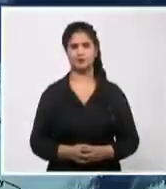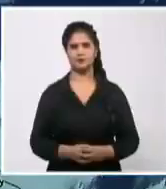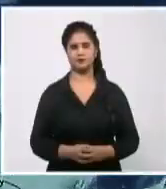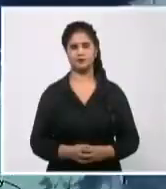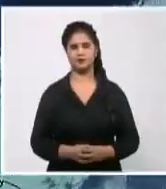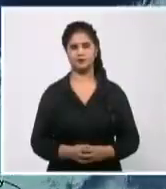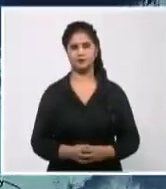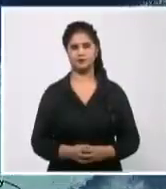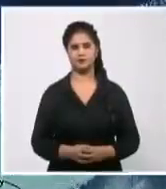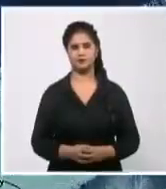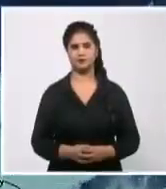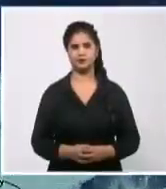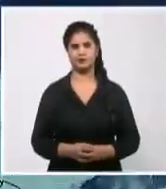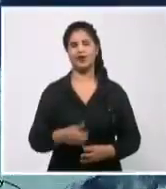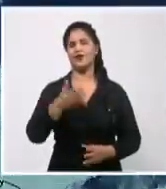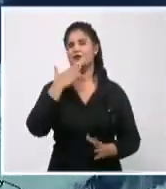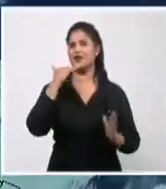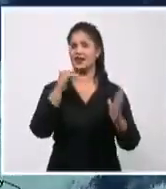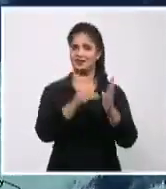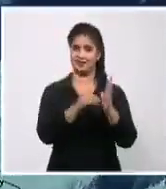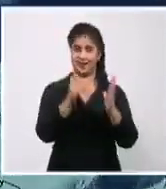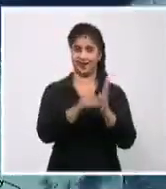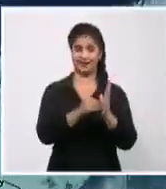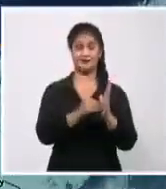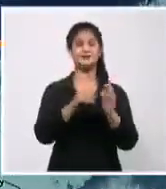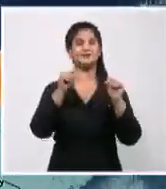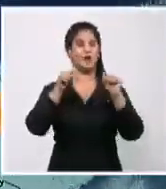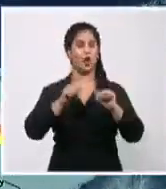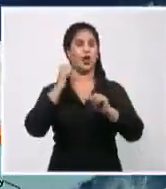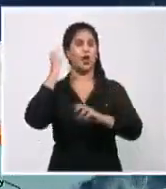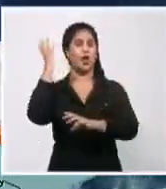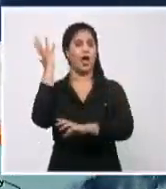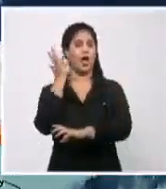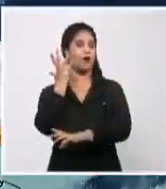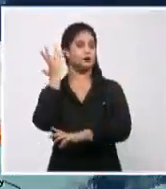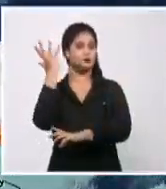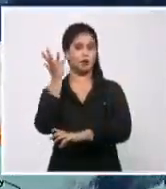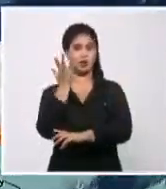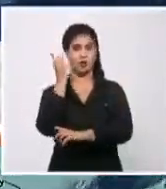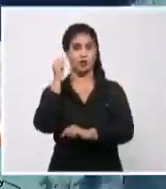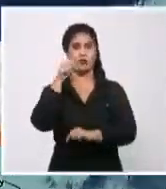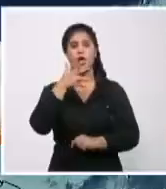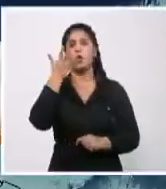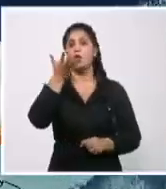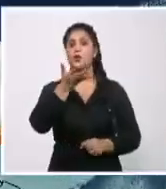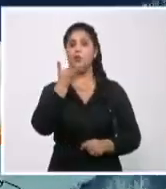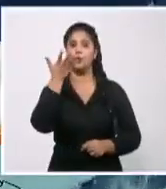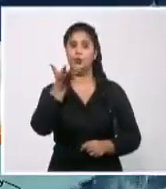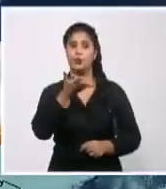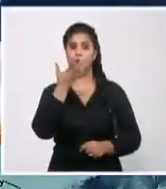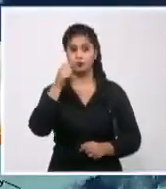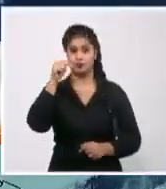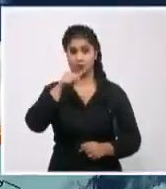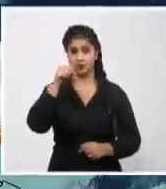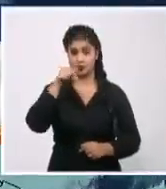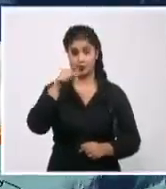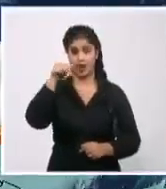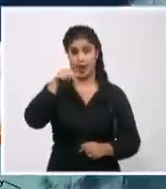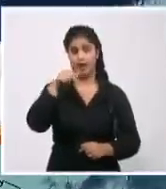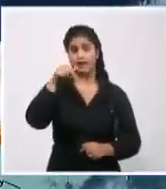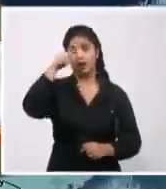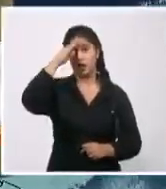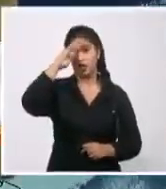Hola, tal? Buenas tardes. Comienzan a variar ligeramente las condiciones meteorológicas. La circulación de los vientos ya no llega del nordeste a territorio nacional.